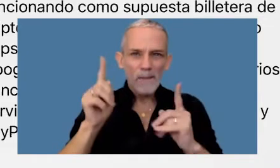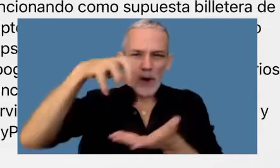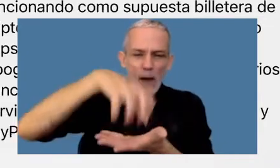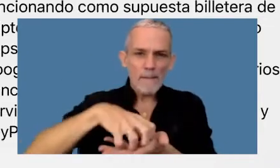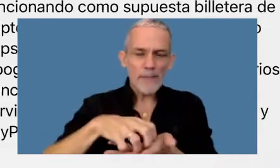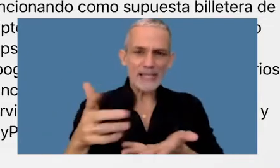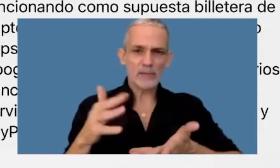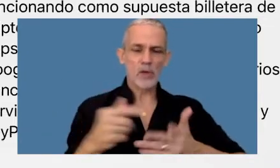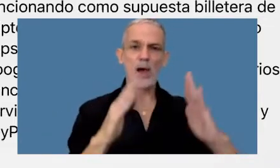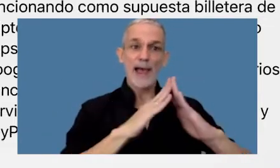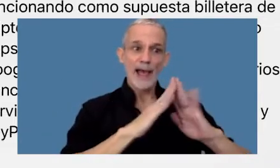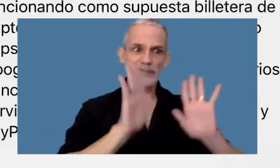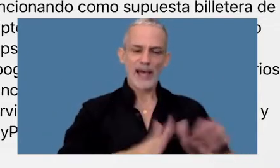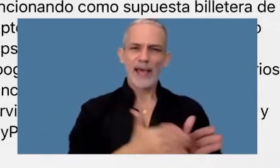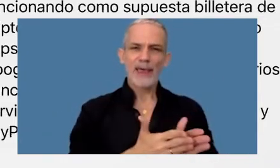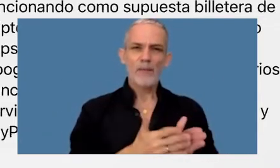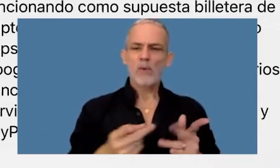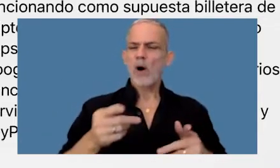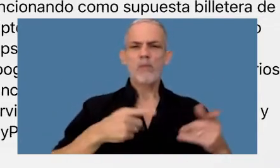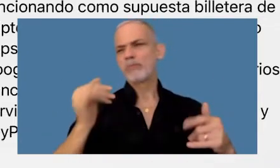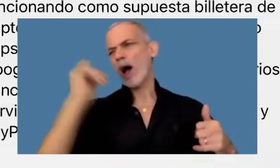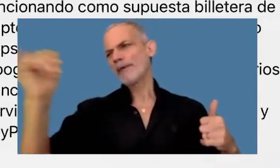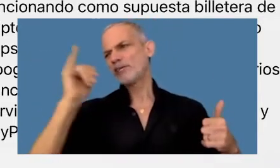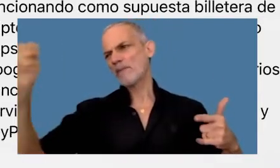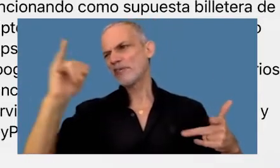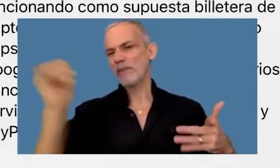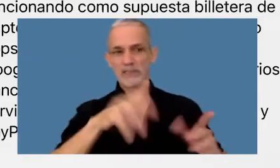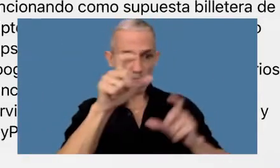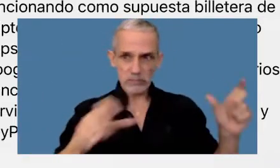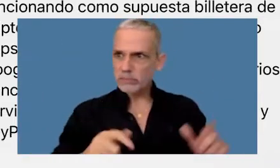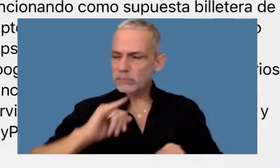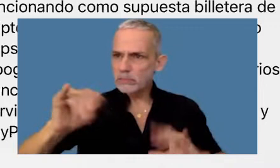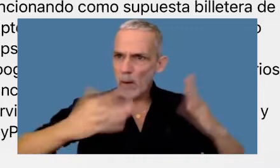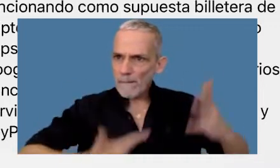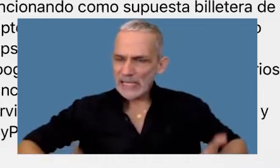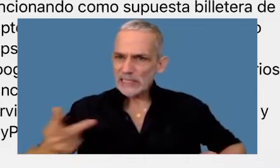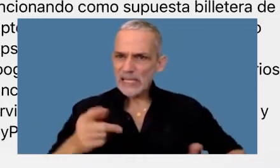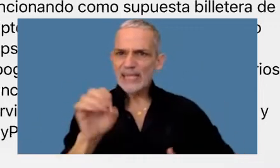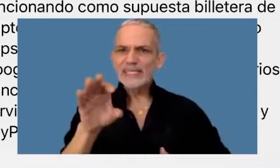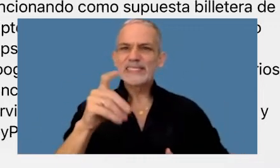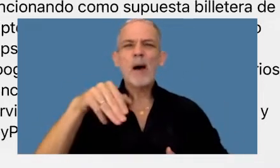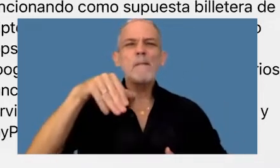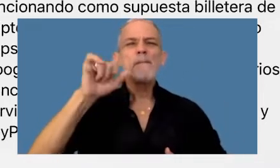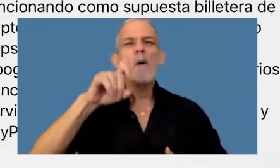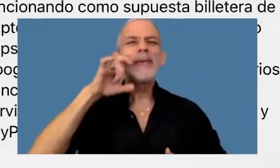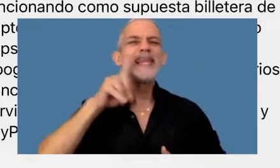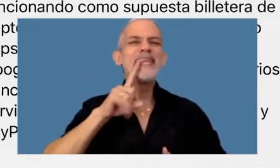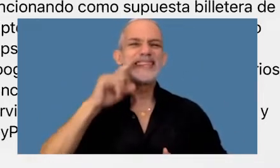nos movíamos de la casa con un reporte que le mandó a los presidentes de todo el planeta que se llamó Mobility